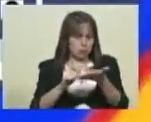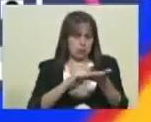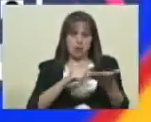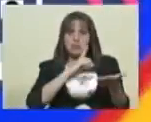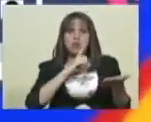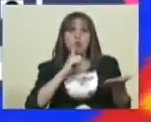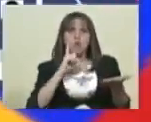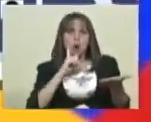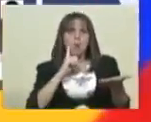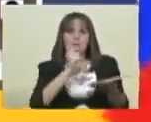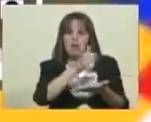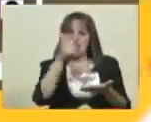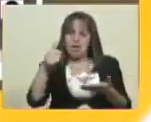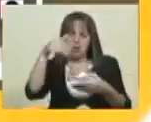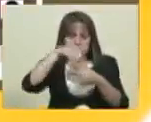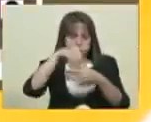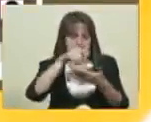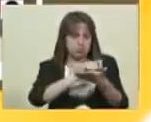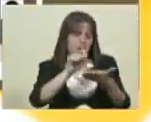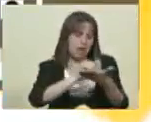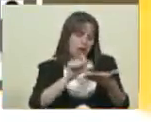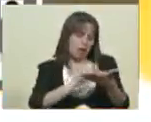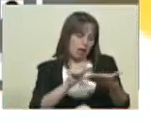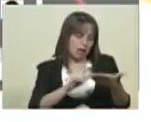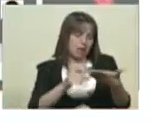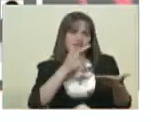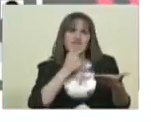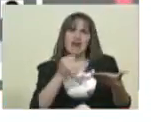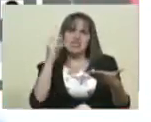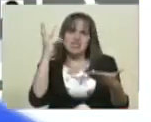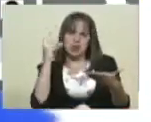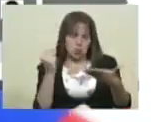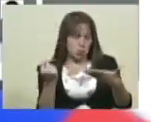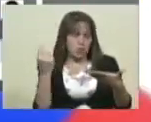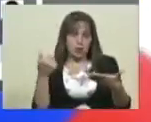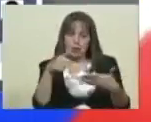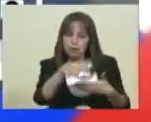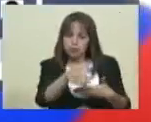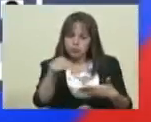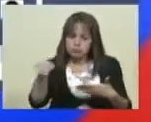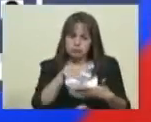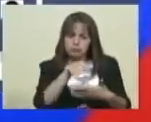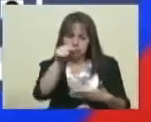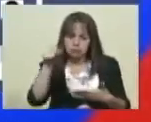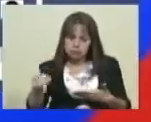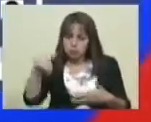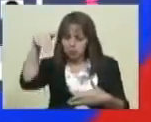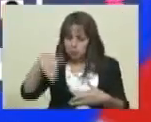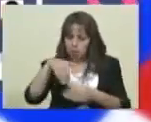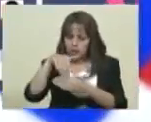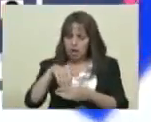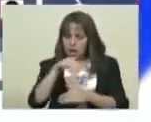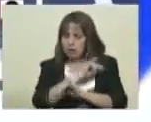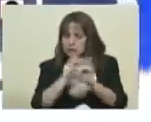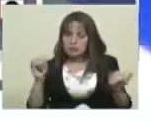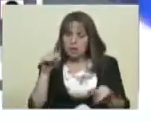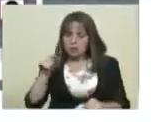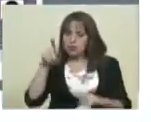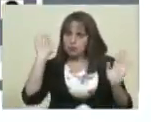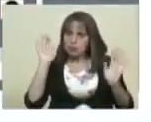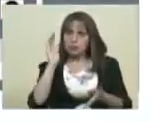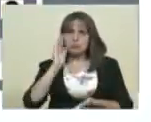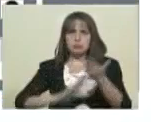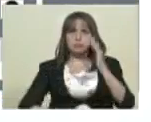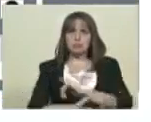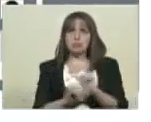tienen la escogencia de sus candidatos y candidatas, porque es muy fácil votar y eso agiliza la votación y los tiempos de votación